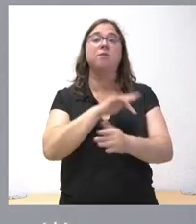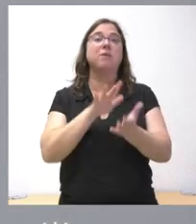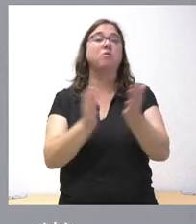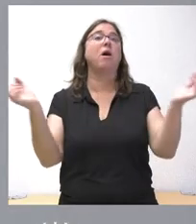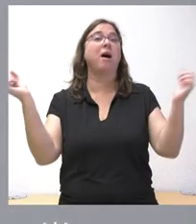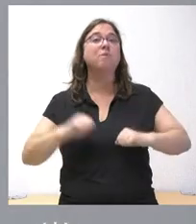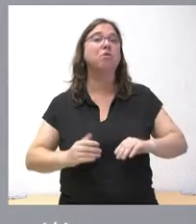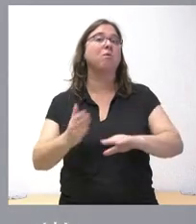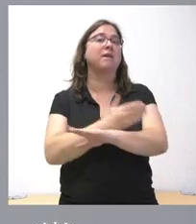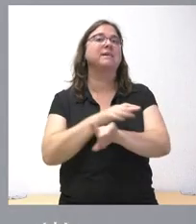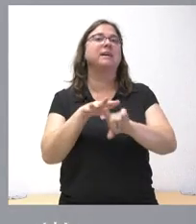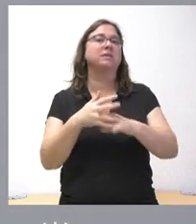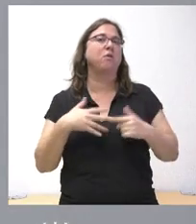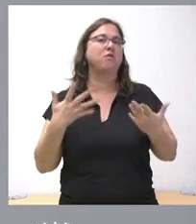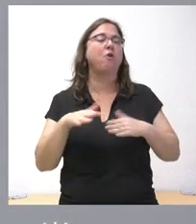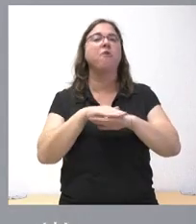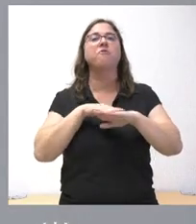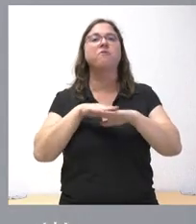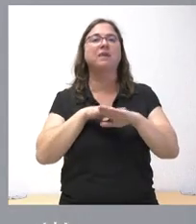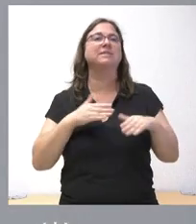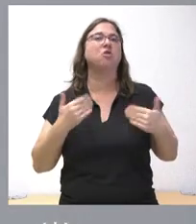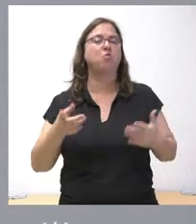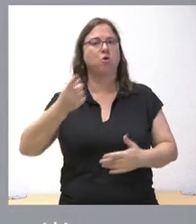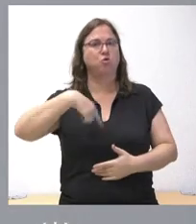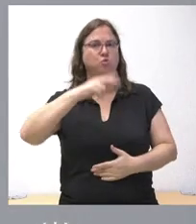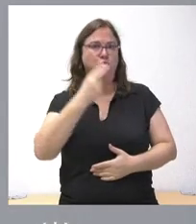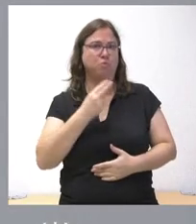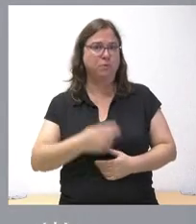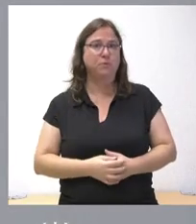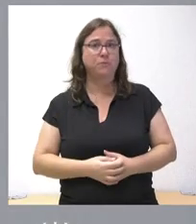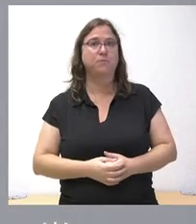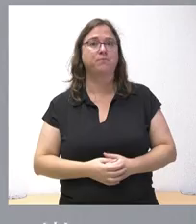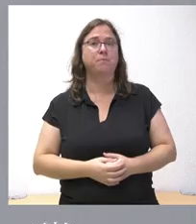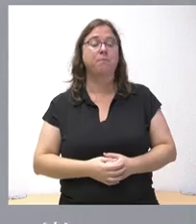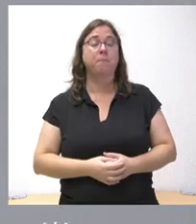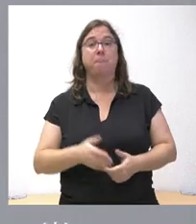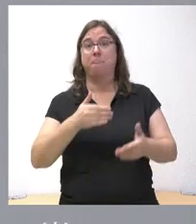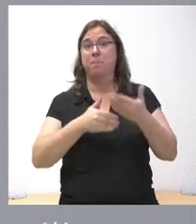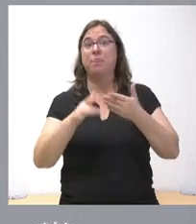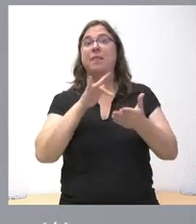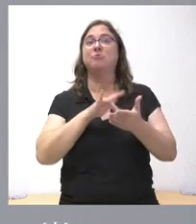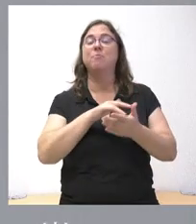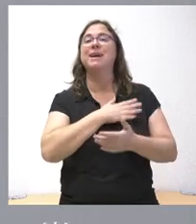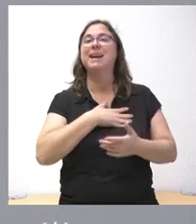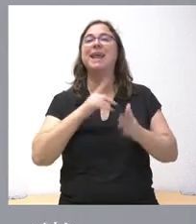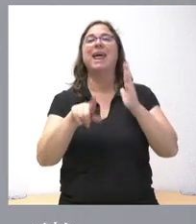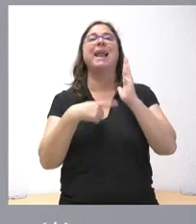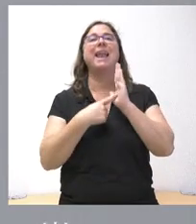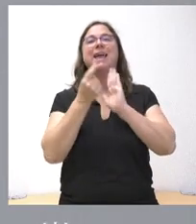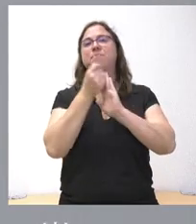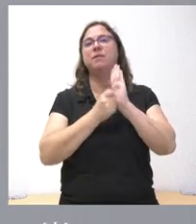presupuesto cuál es el escenario económico, cuáles son las bases con las que conformamos este presupuesto. En su momento comentamos cuál era la ley de medidas,